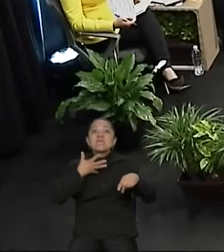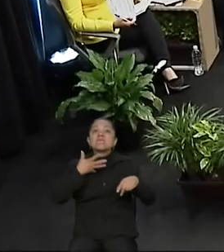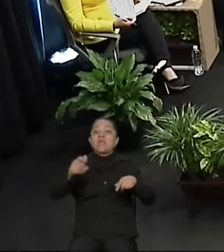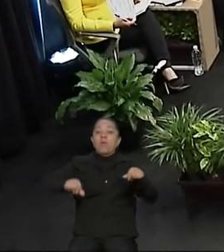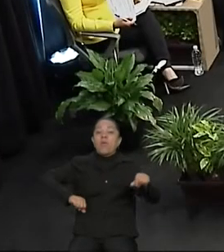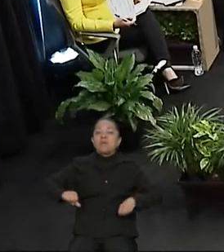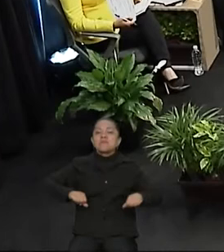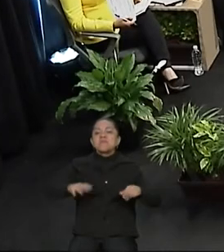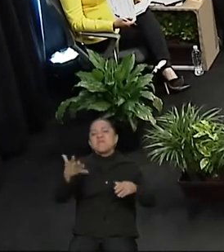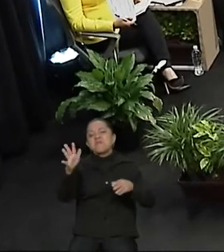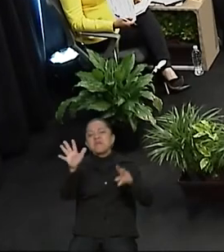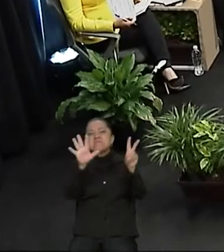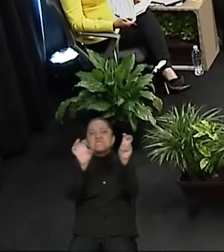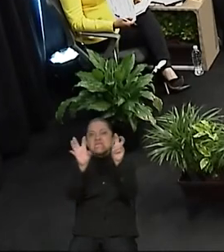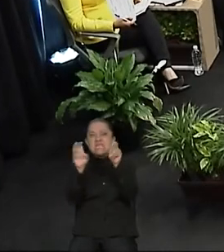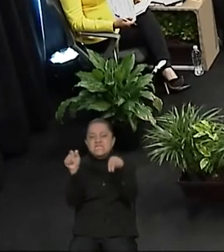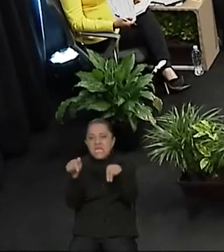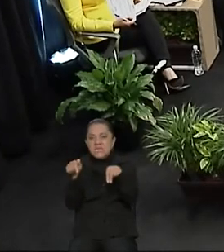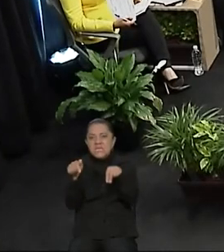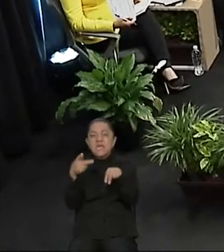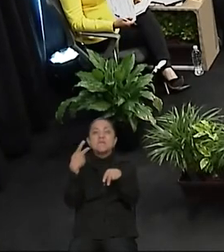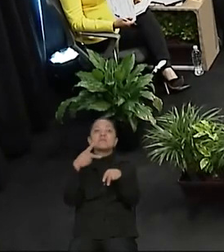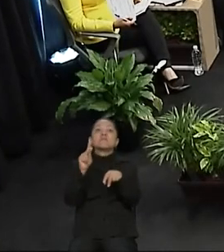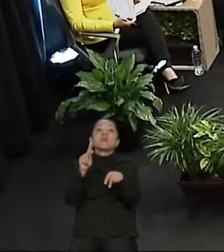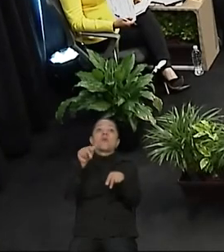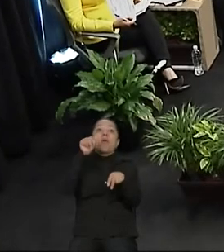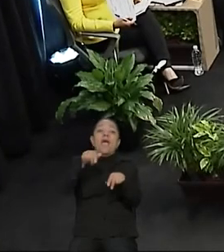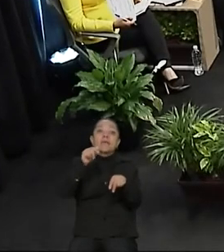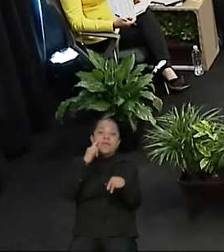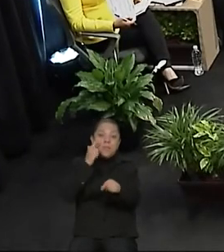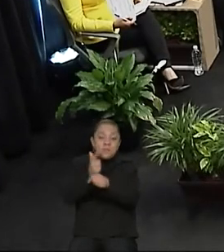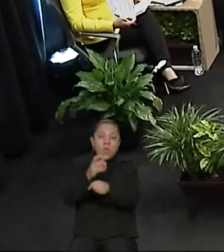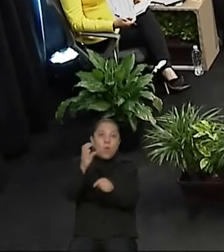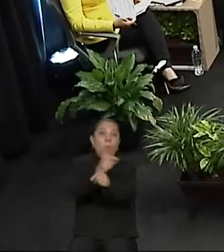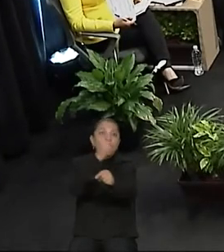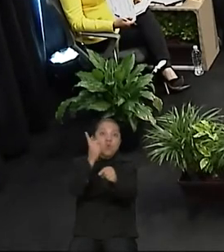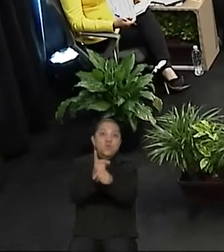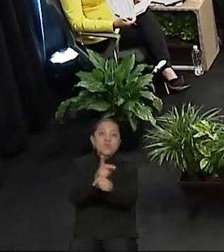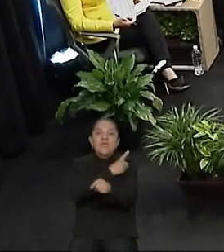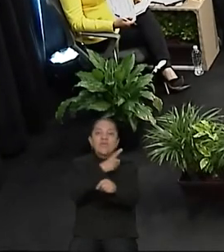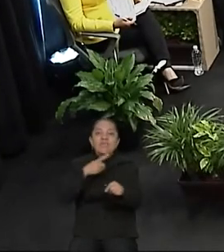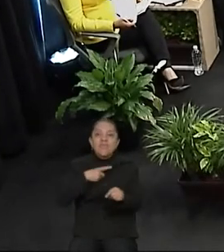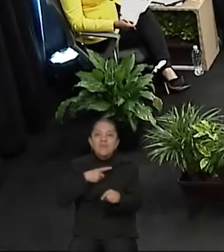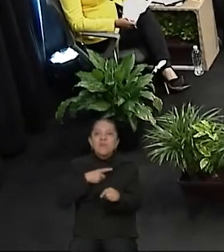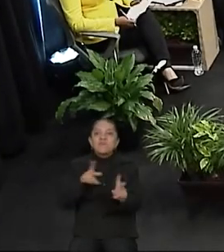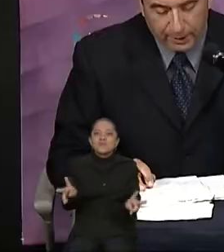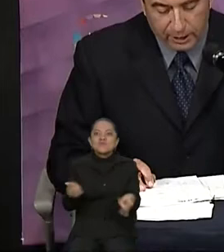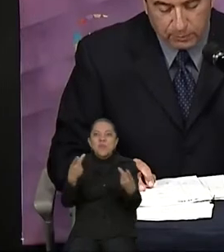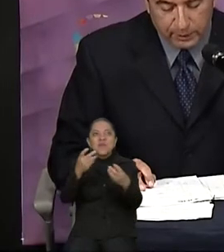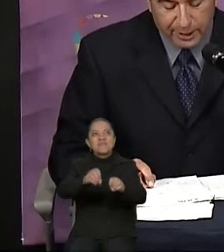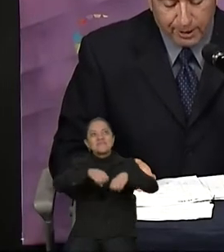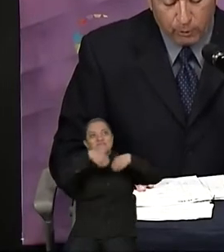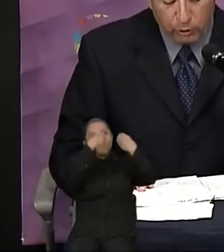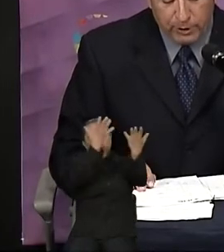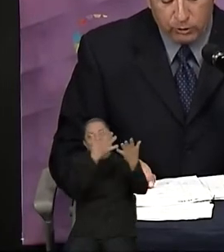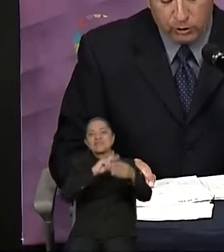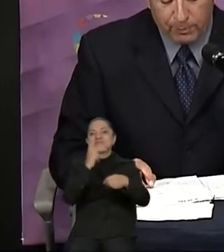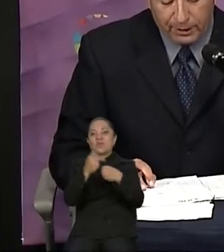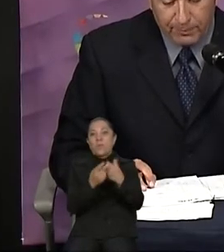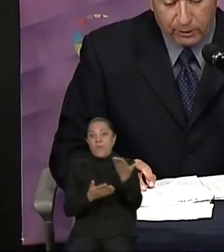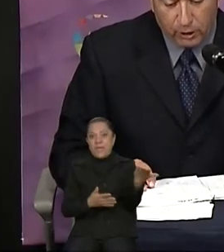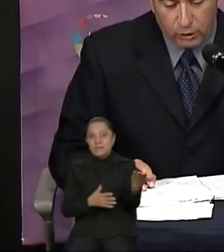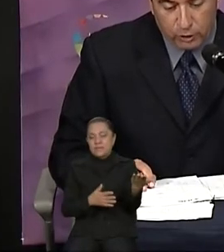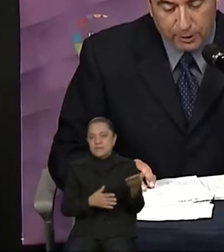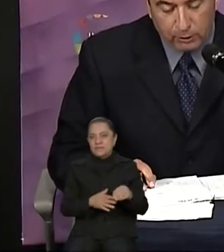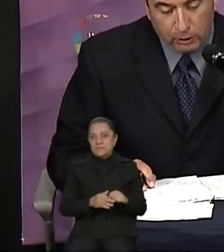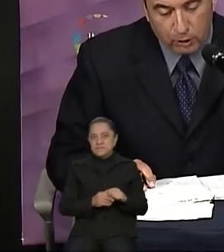Estamos desaprovechando una gran oportunidad que podíamos exportar hacia el exterior. Muchas gracias, candidato. Para responder hasta por un minuto